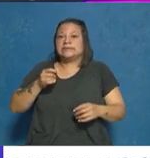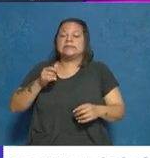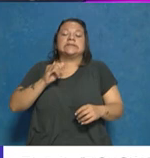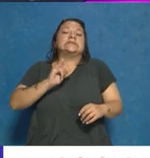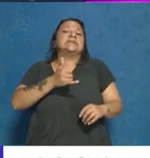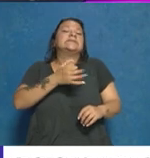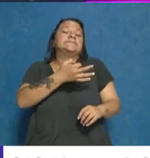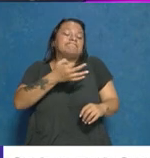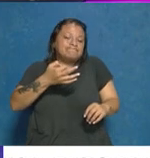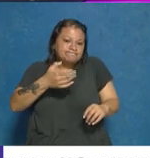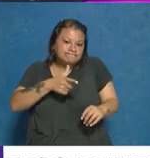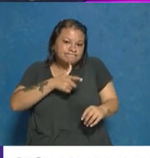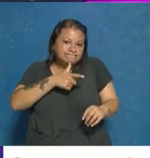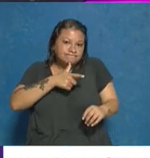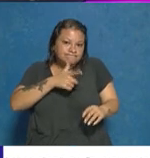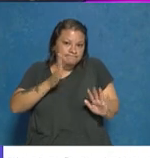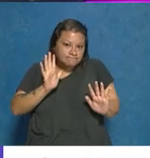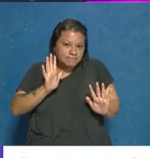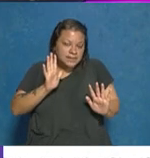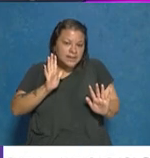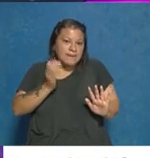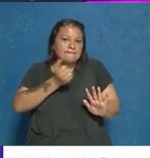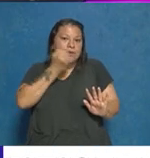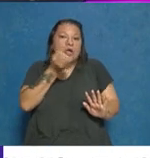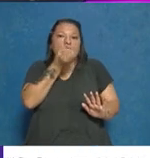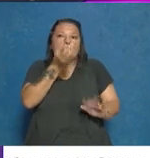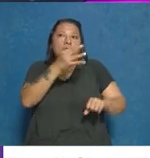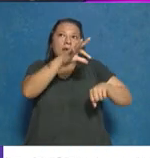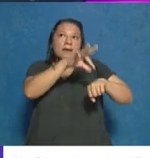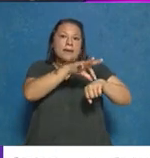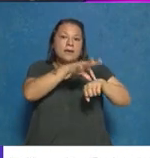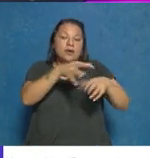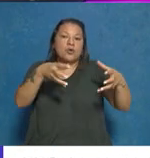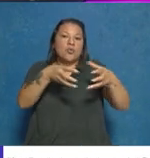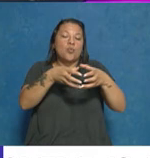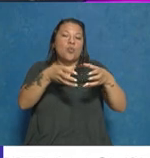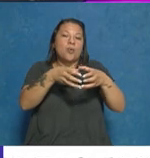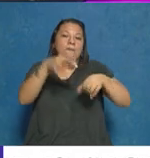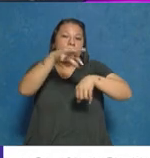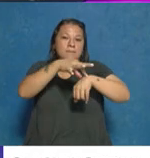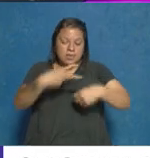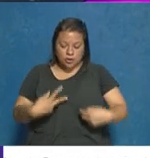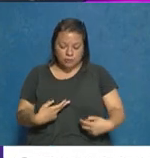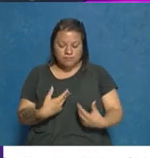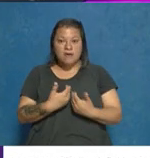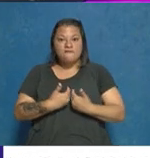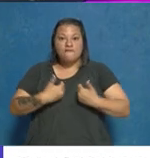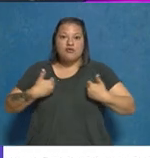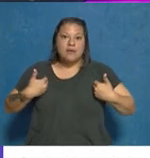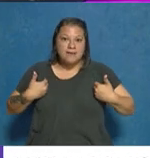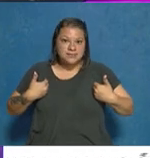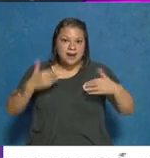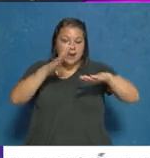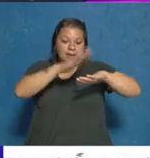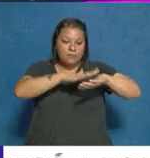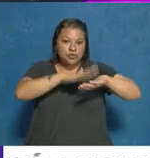como algo más revelador. Lo que digan los integrantes del cuerpo médico forense que participaron de la necropsia. Digo, más allá